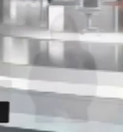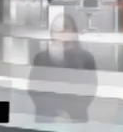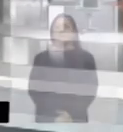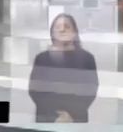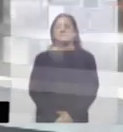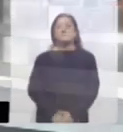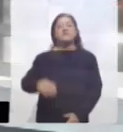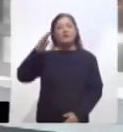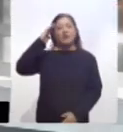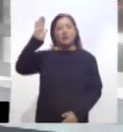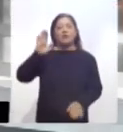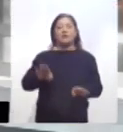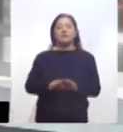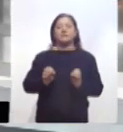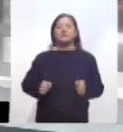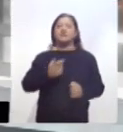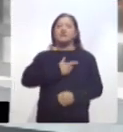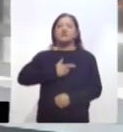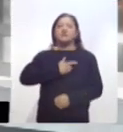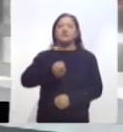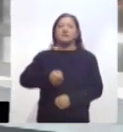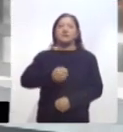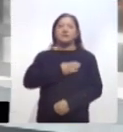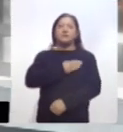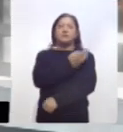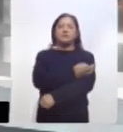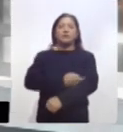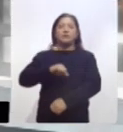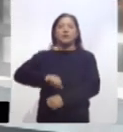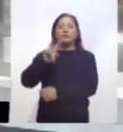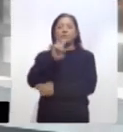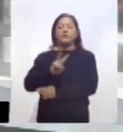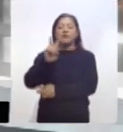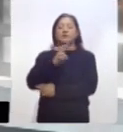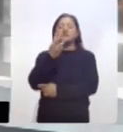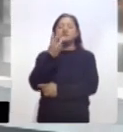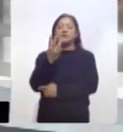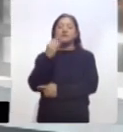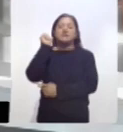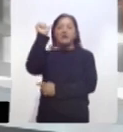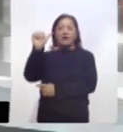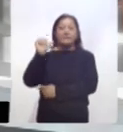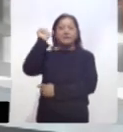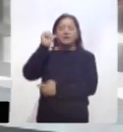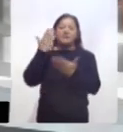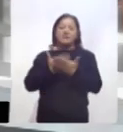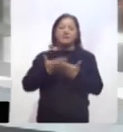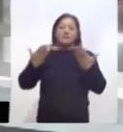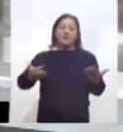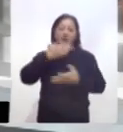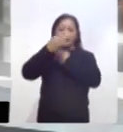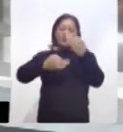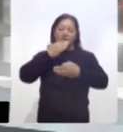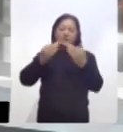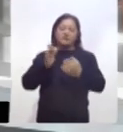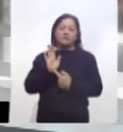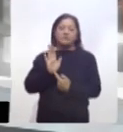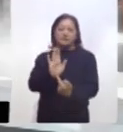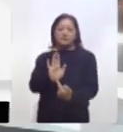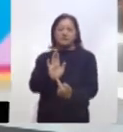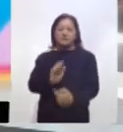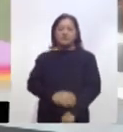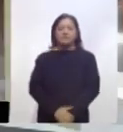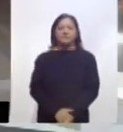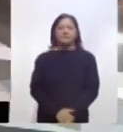¿Qué tal? ¿Cómo está? Qué gusto saludarle. Muy buenas tardes. Es viernes 3 de abril y estas son las noticias.